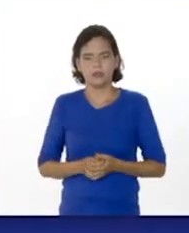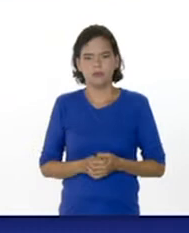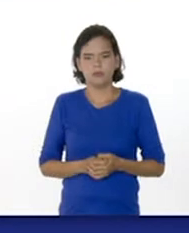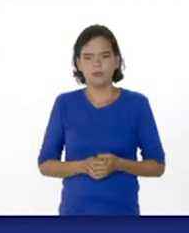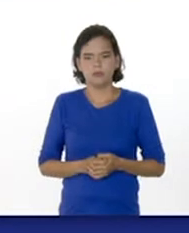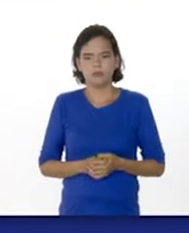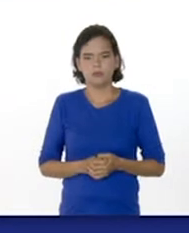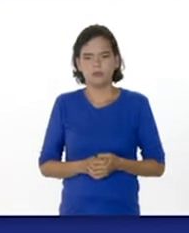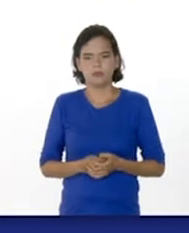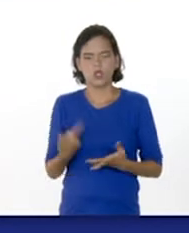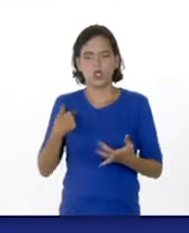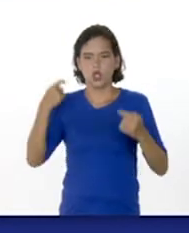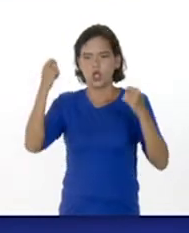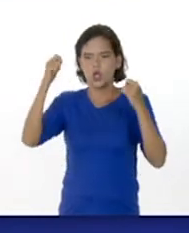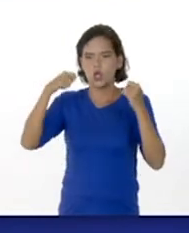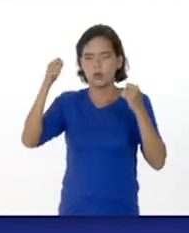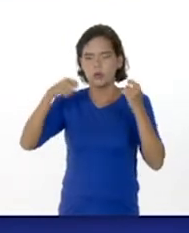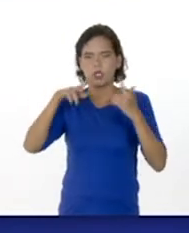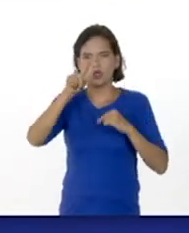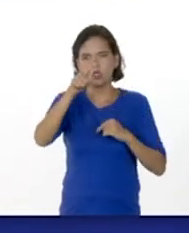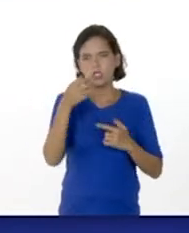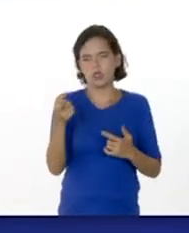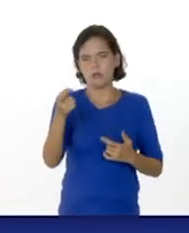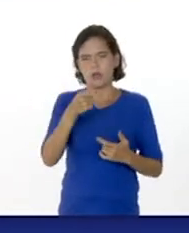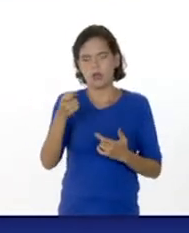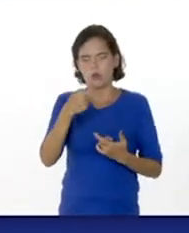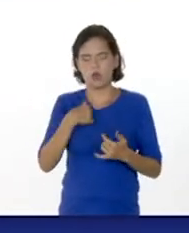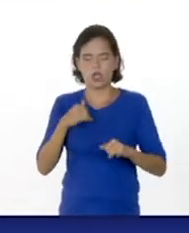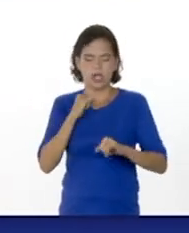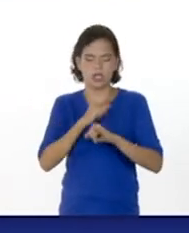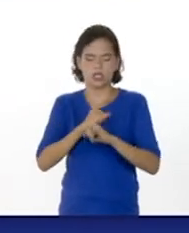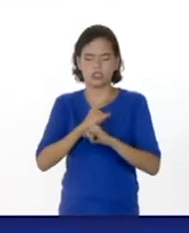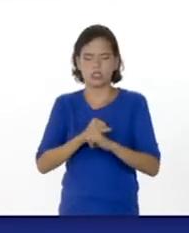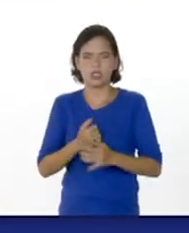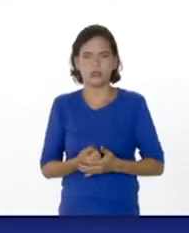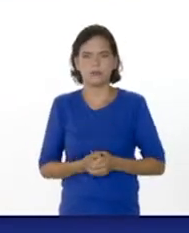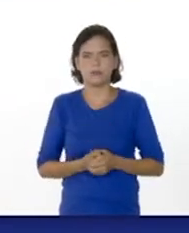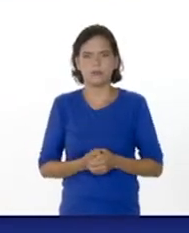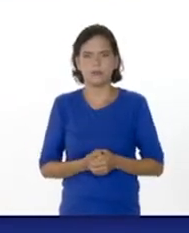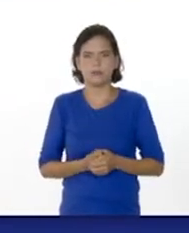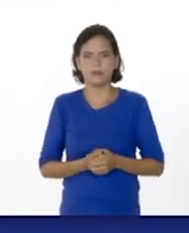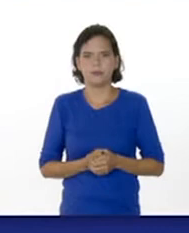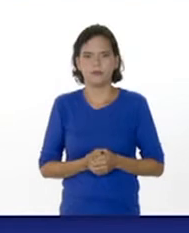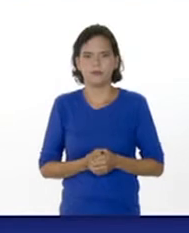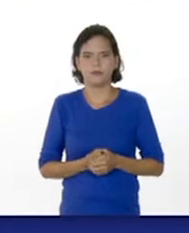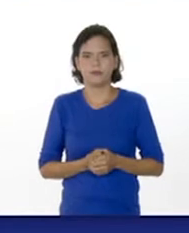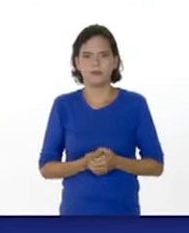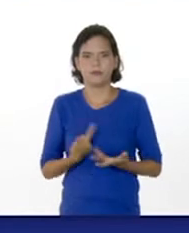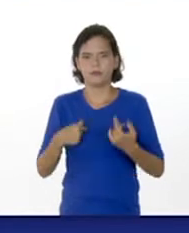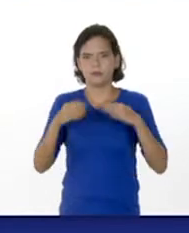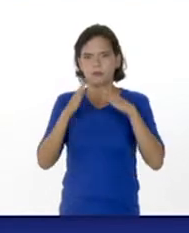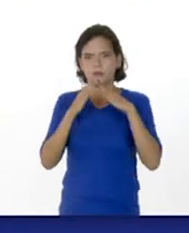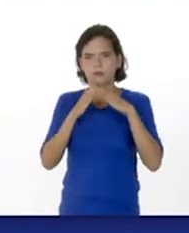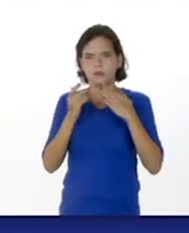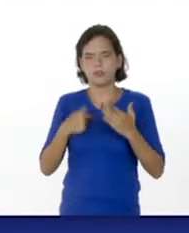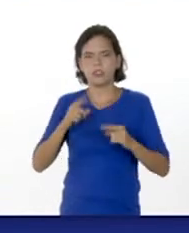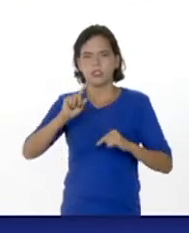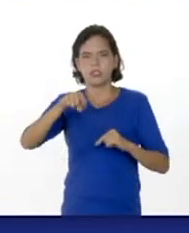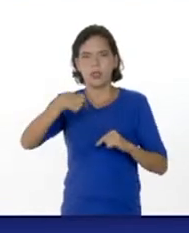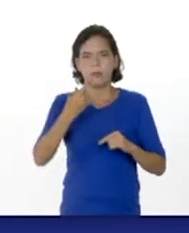los links de los videos que ustedes van a buscar en su navegador, en su portátil, en su computador en casa.